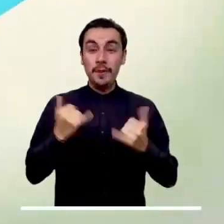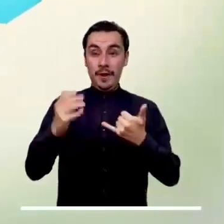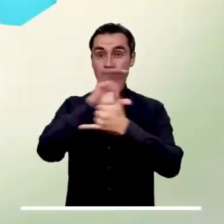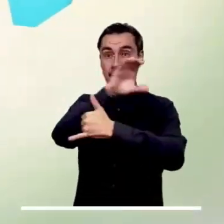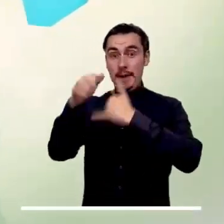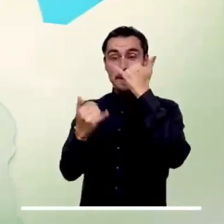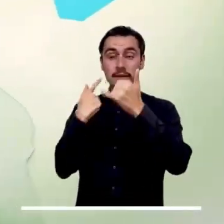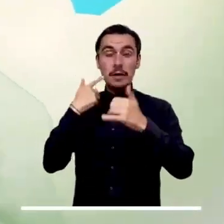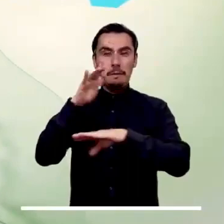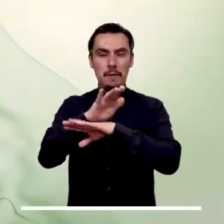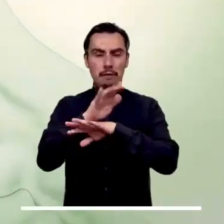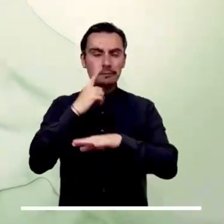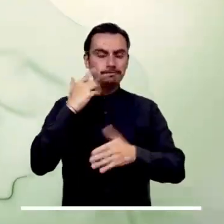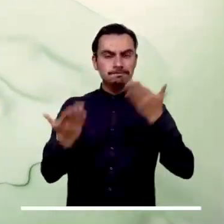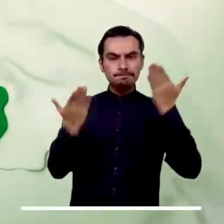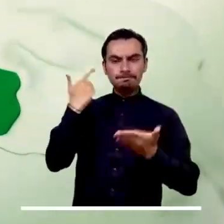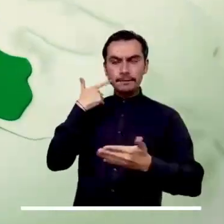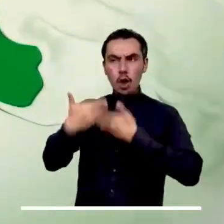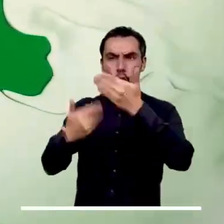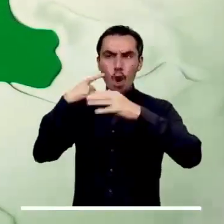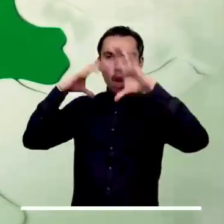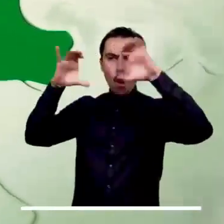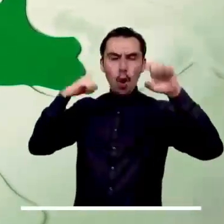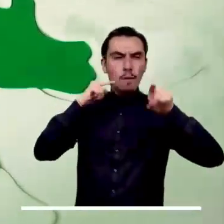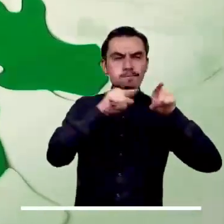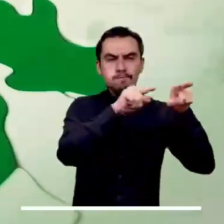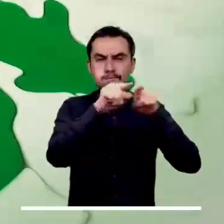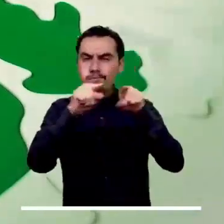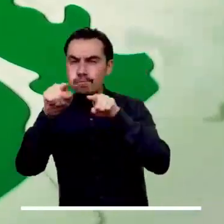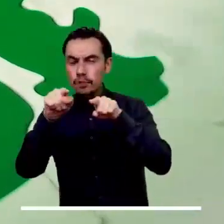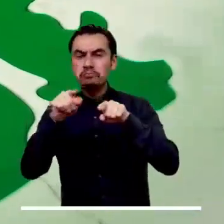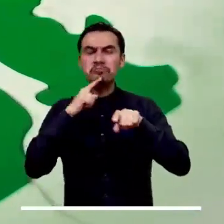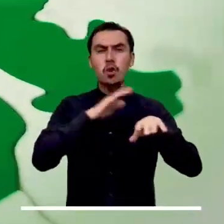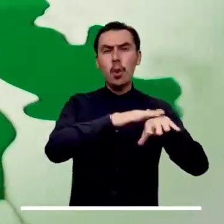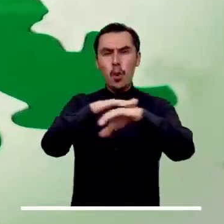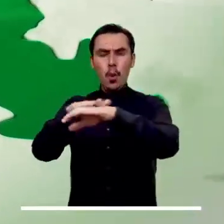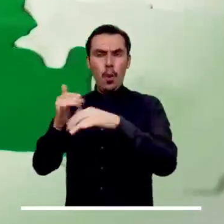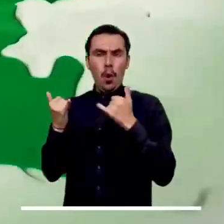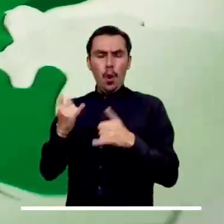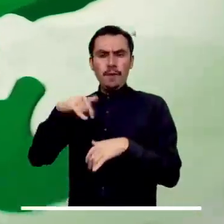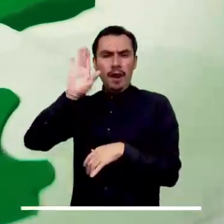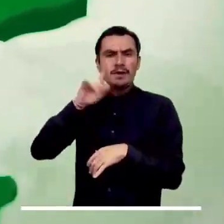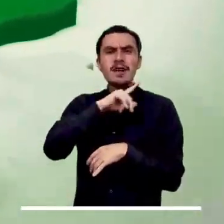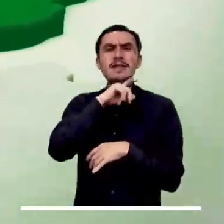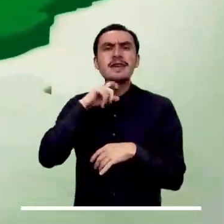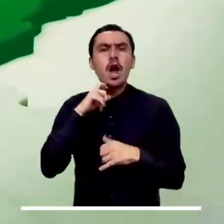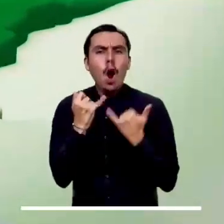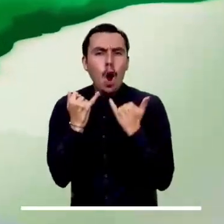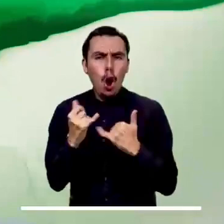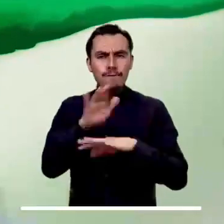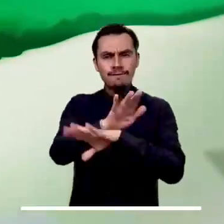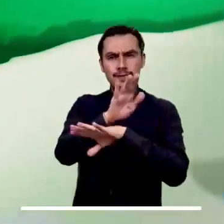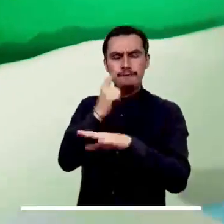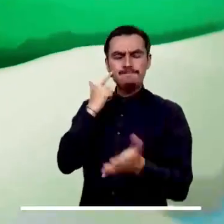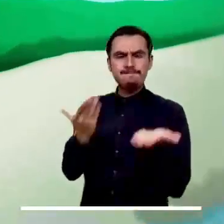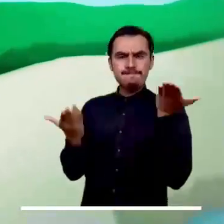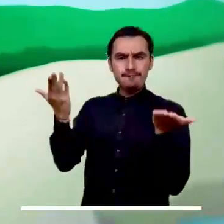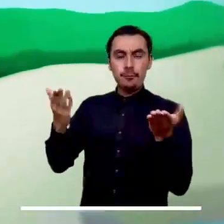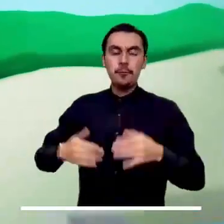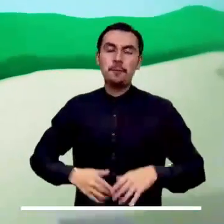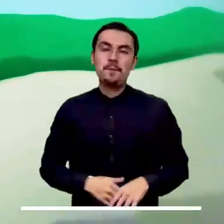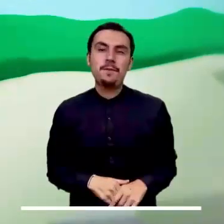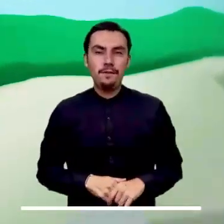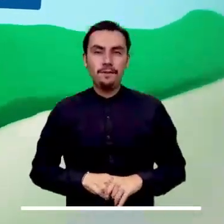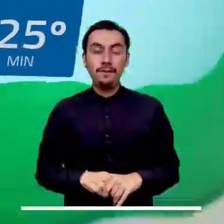En la región Caribe, amanece con cielo parcialmente nublado, sin que se descarten lluvias en Bolívar, Cesar y